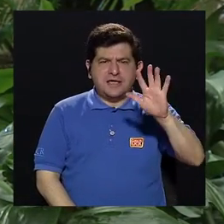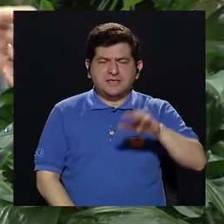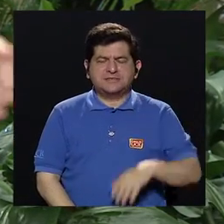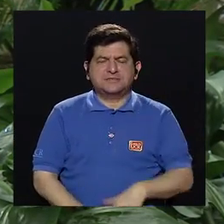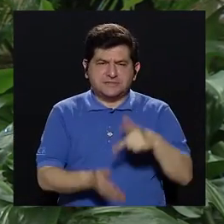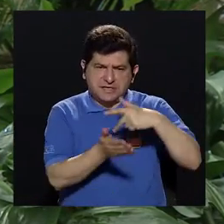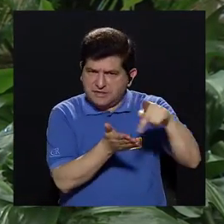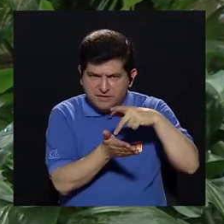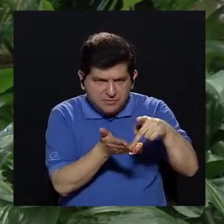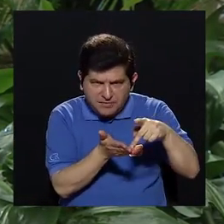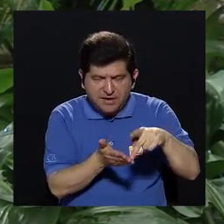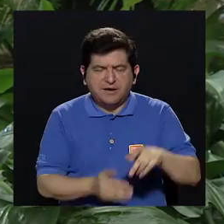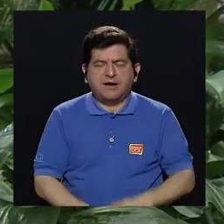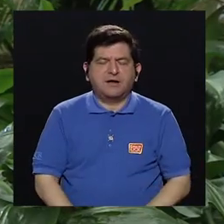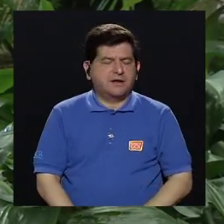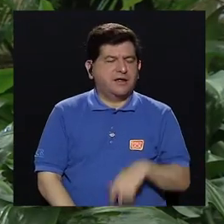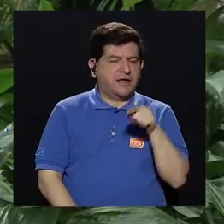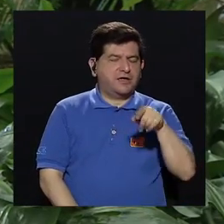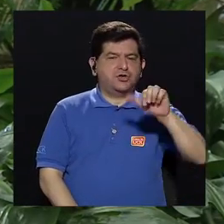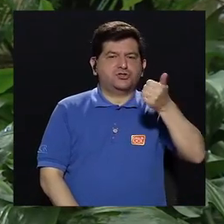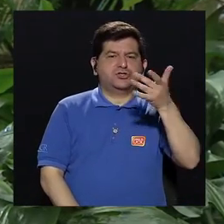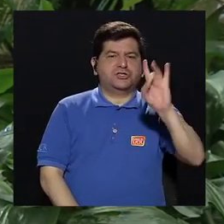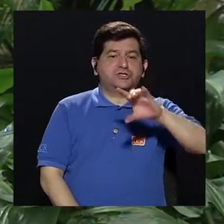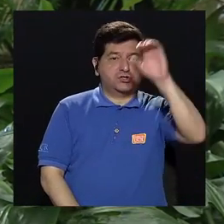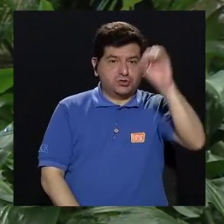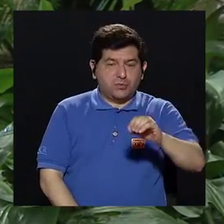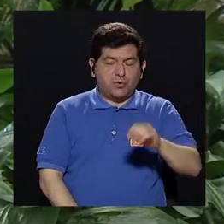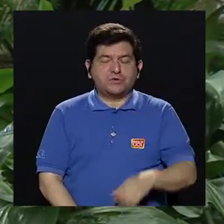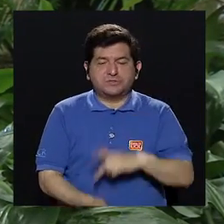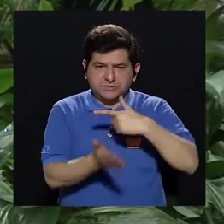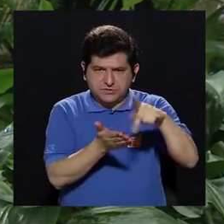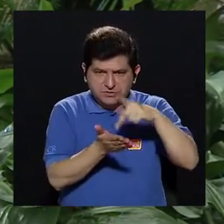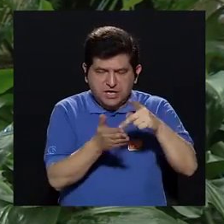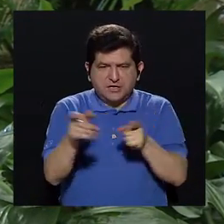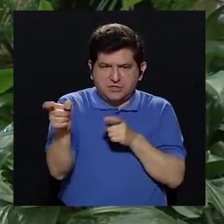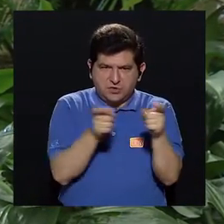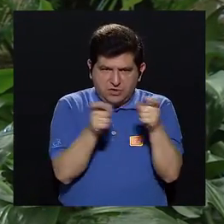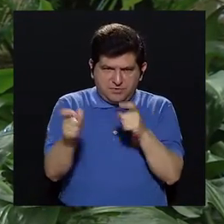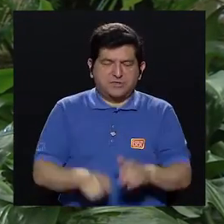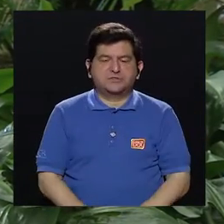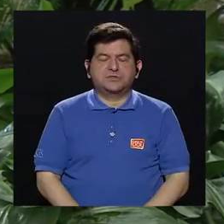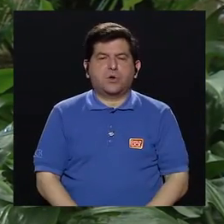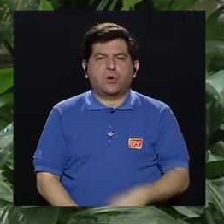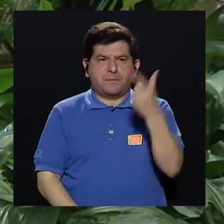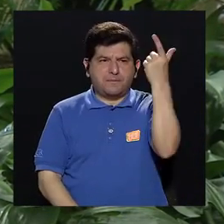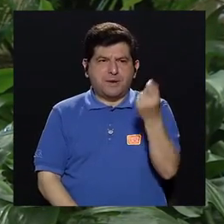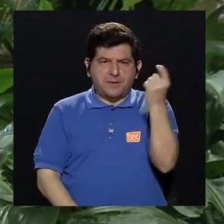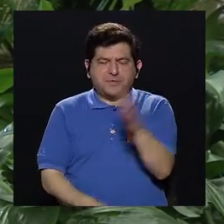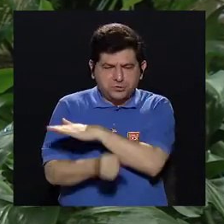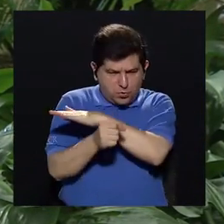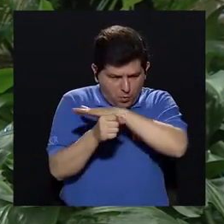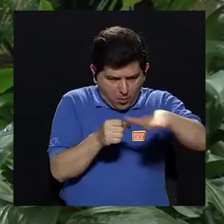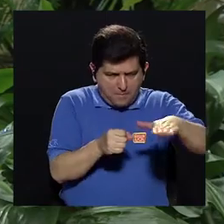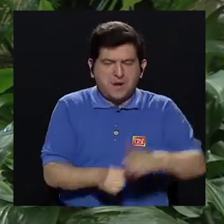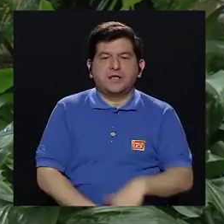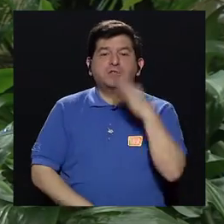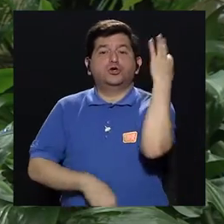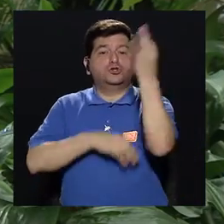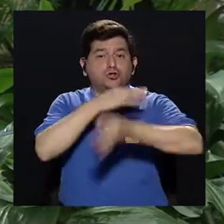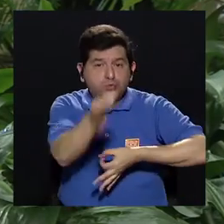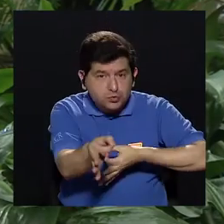su salario agarran 18% de su salario y lo administran para darle una pensión completa que